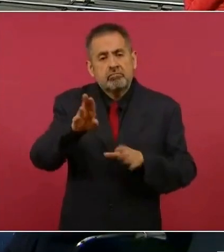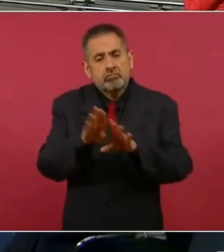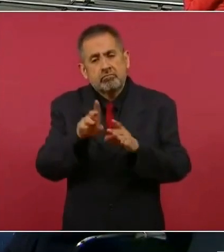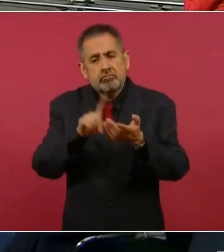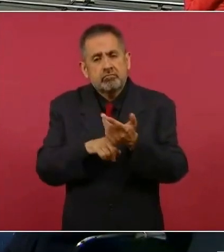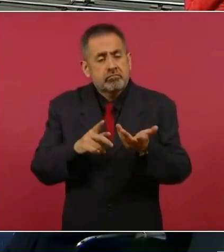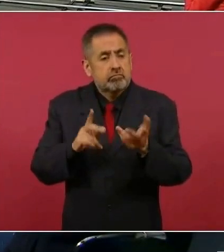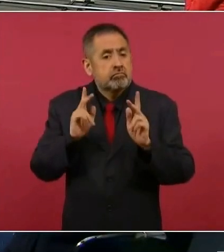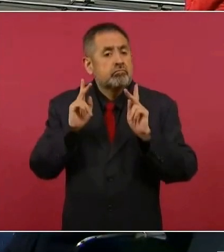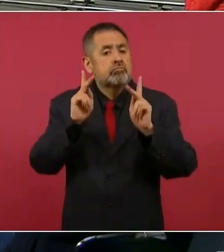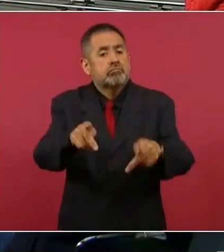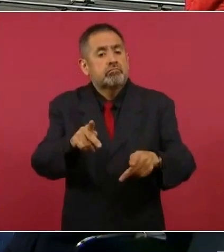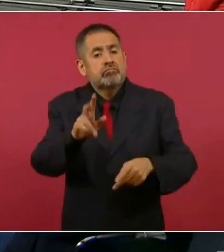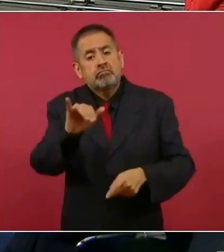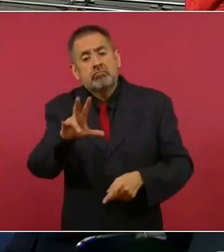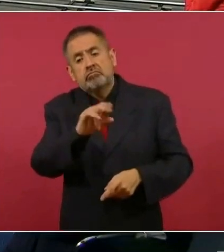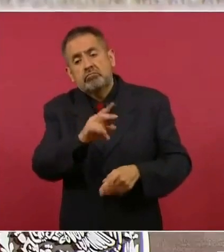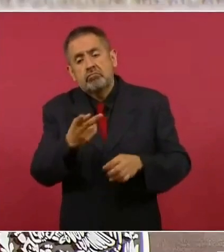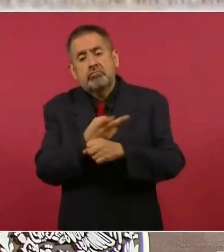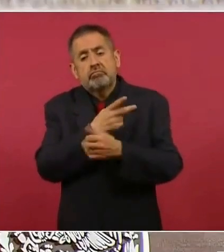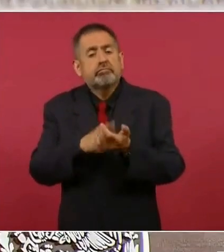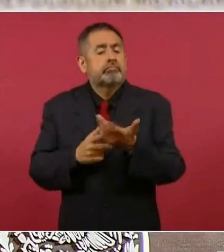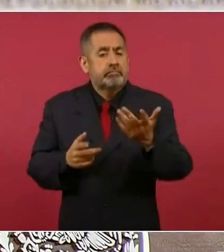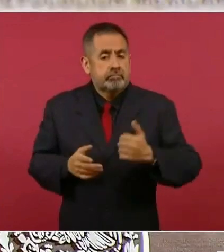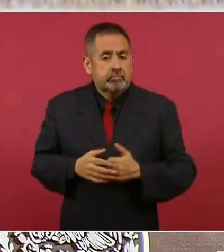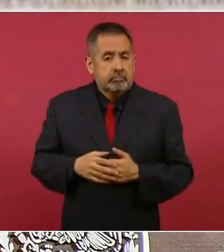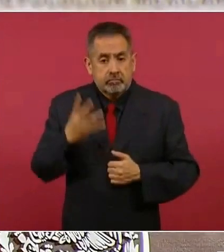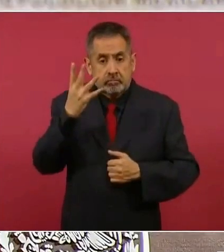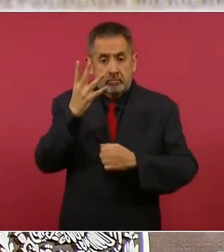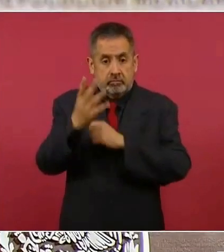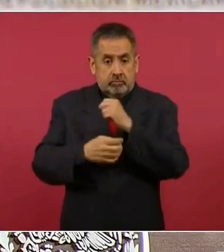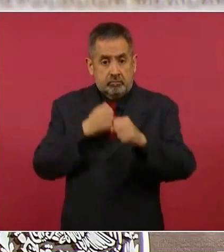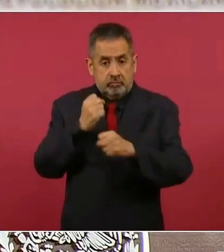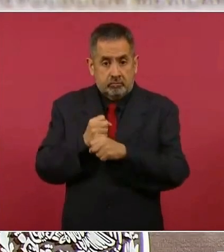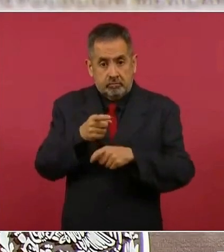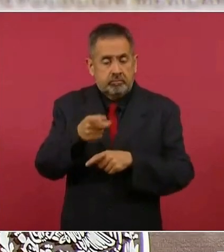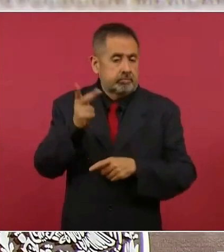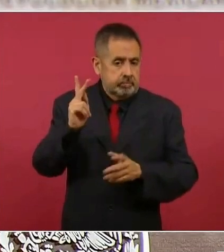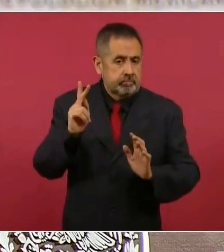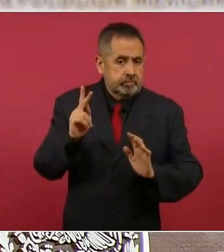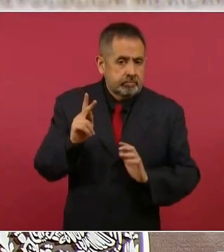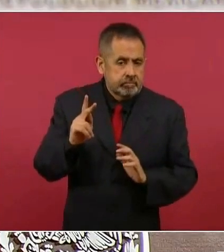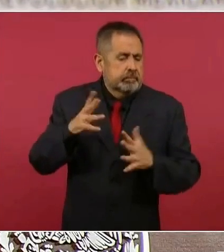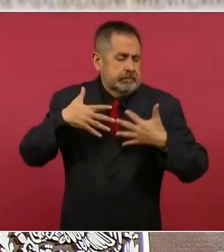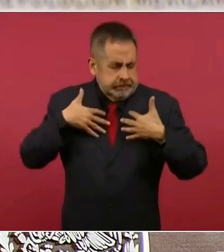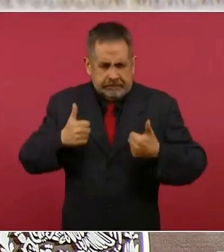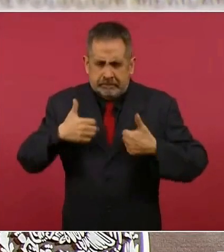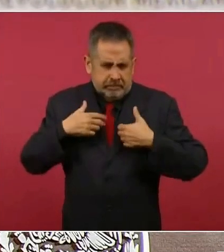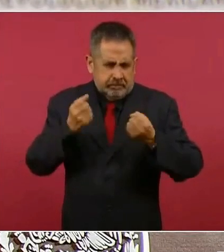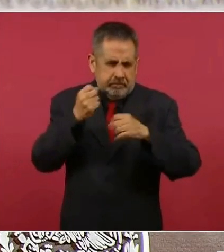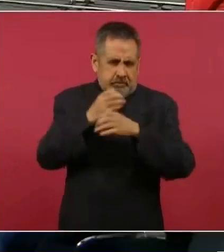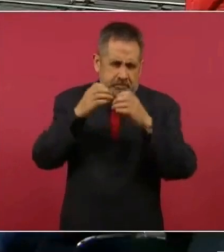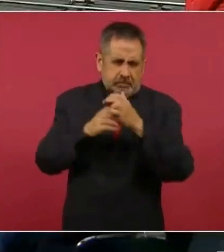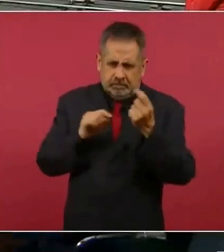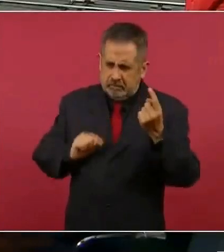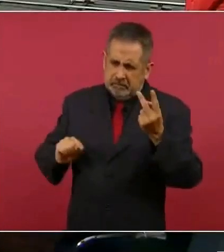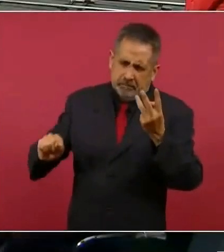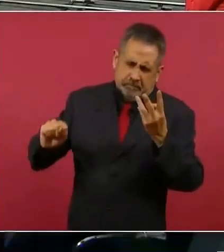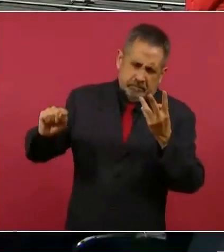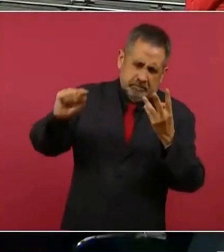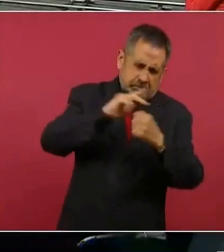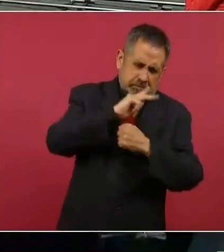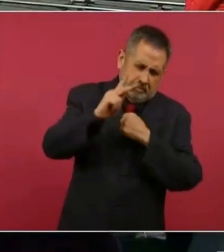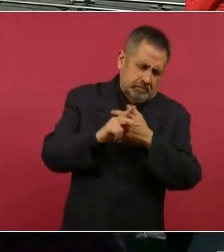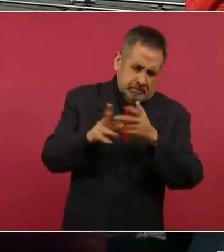si se va a hacer este puente, ya son cuatro años, pero entendemos que hay muchas obras en todo el país,